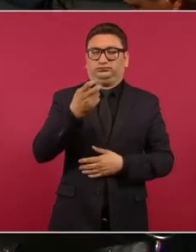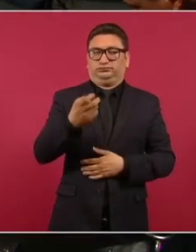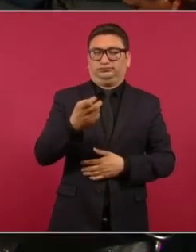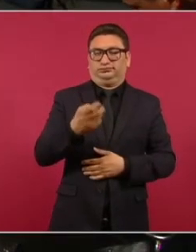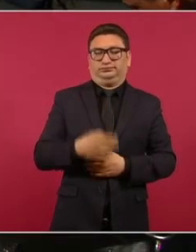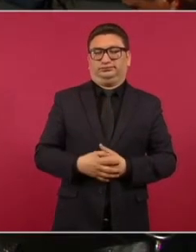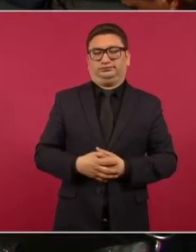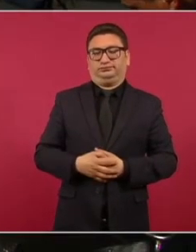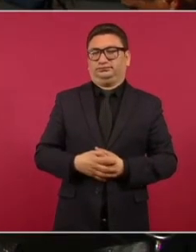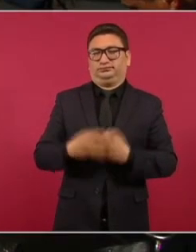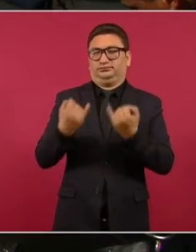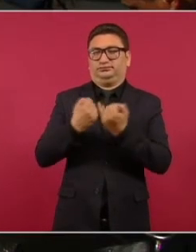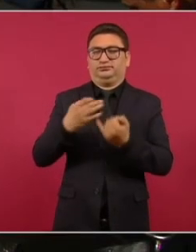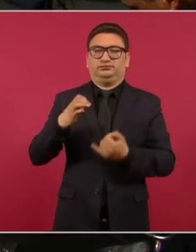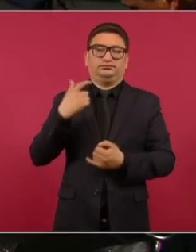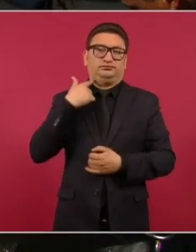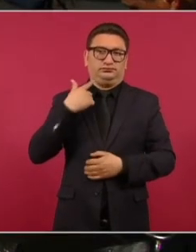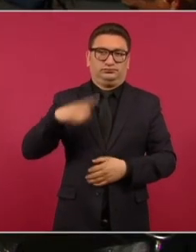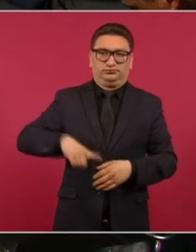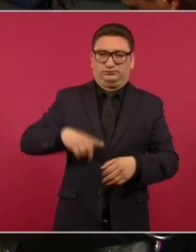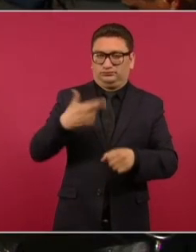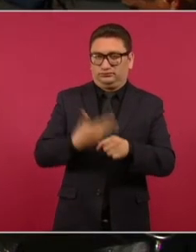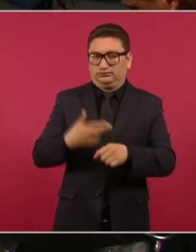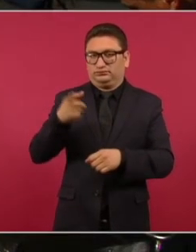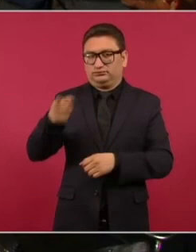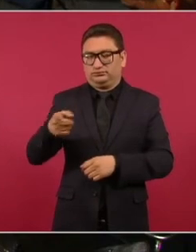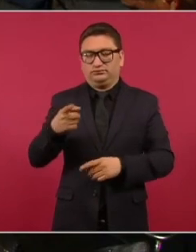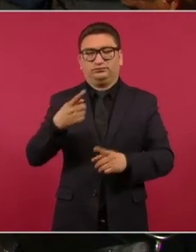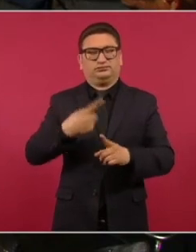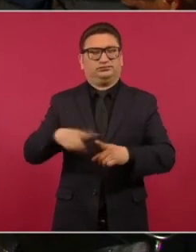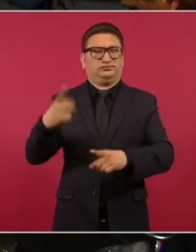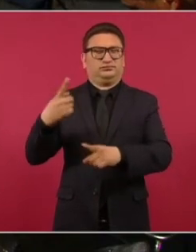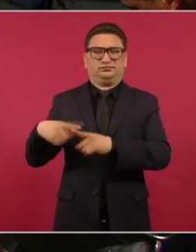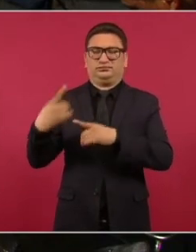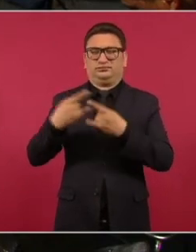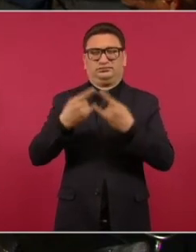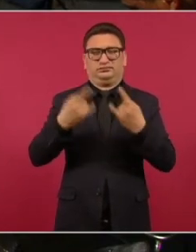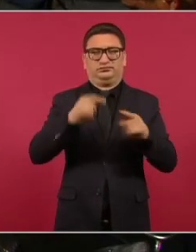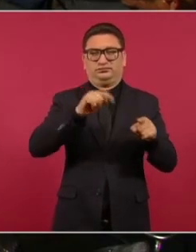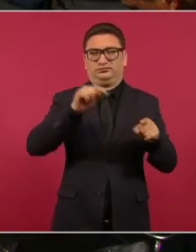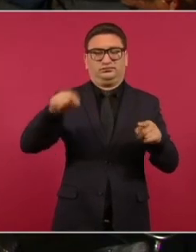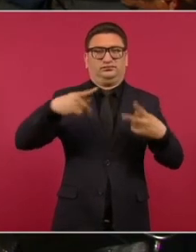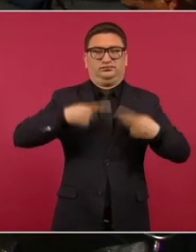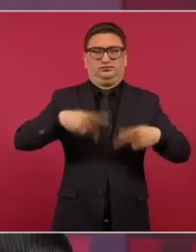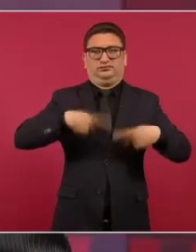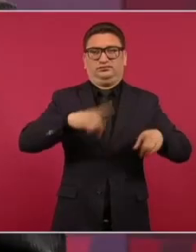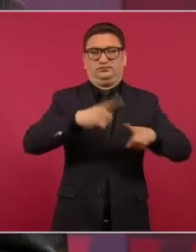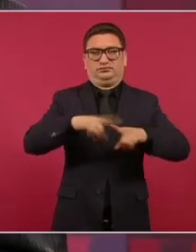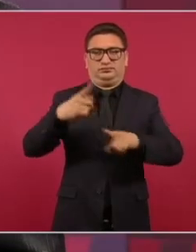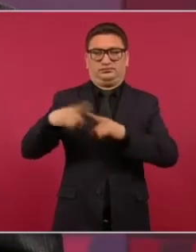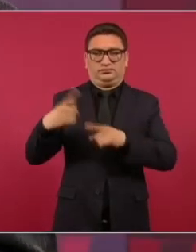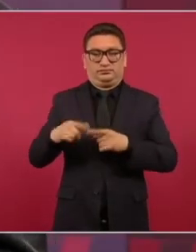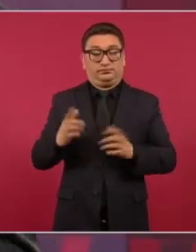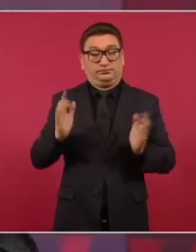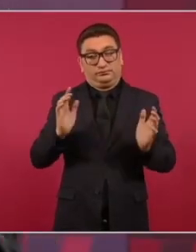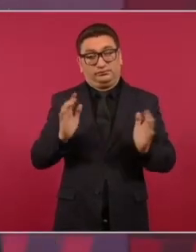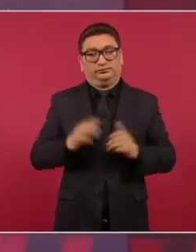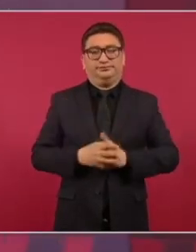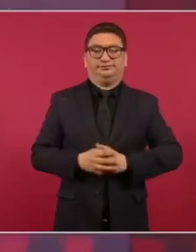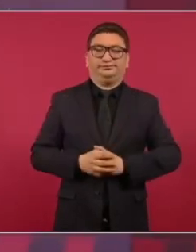exgobernador y otros casos, ojalá